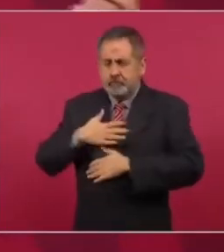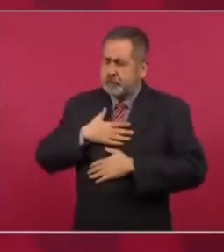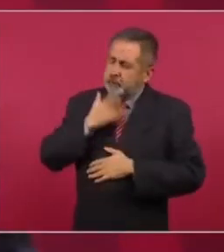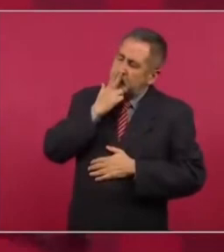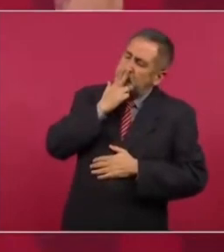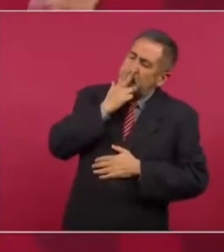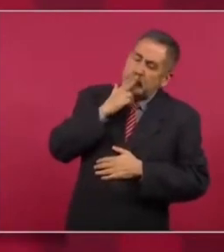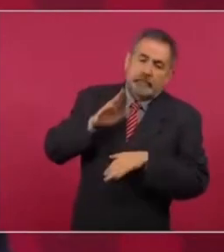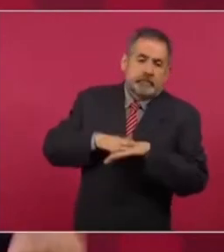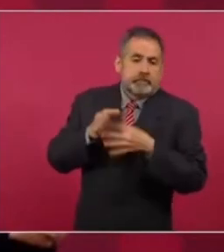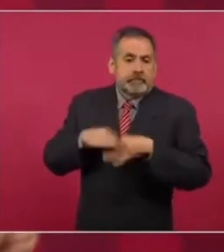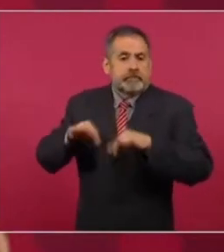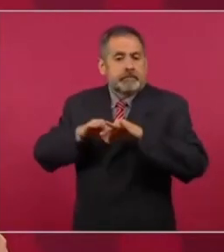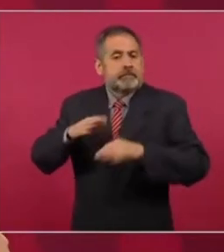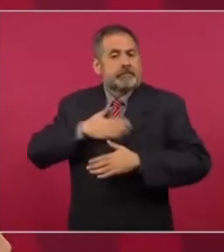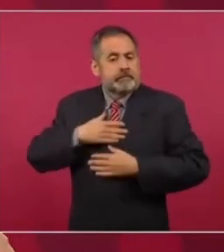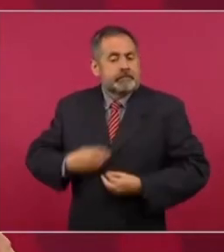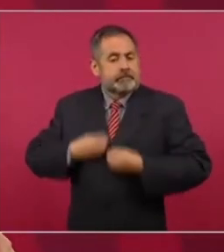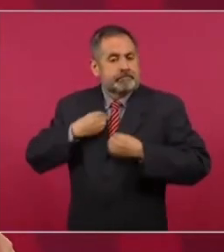que estimo más importante en la vida